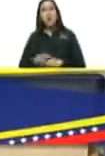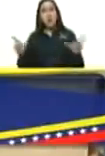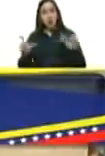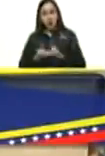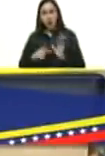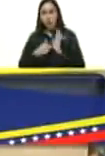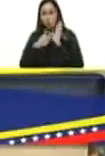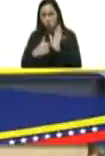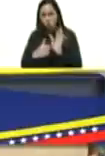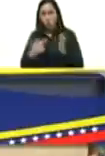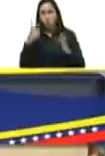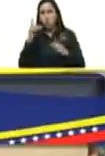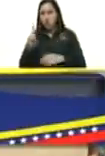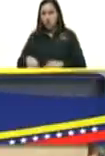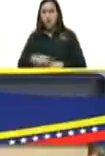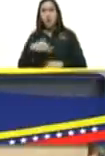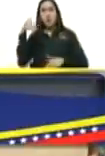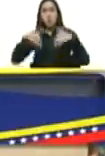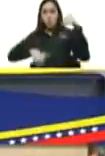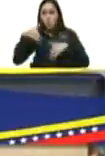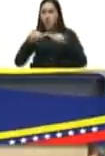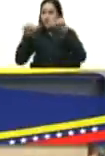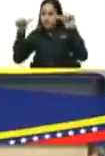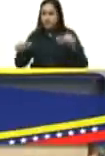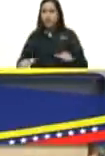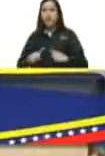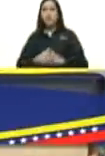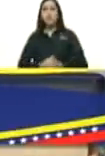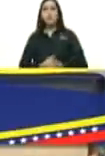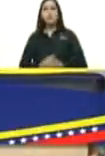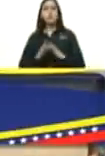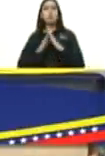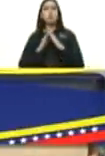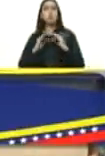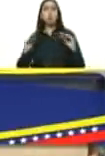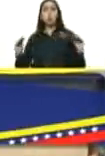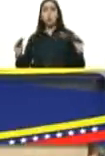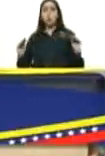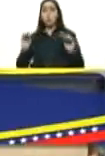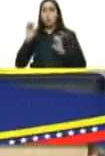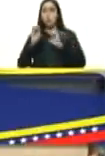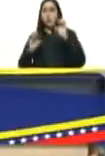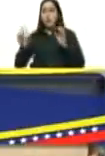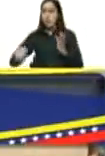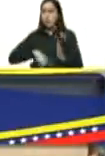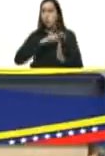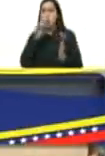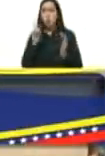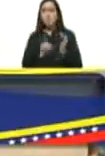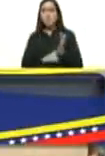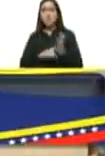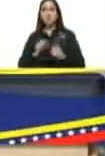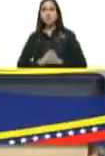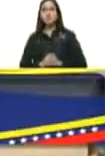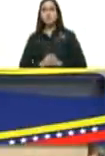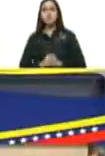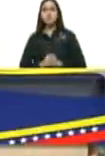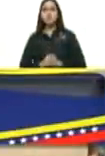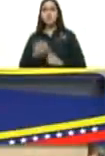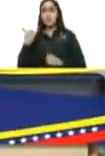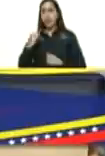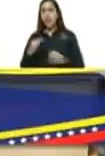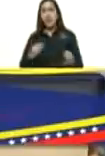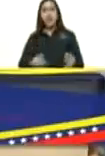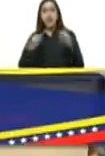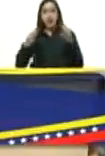a los sistemas de votación todo sido auditado con actas